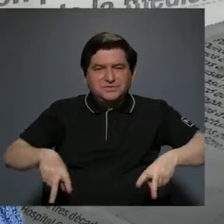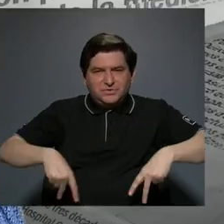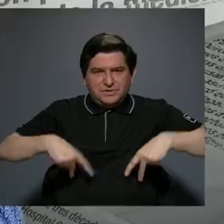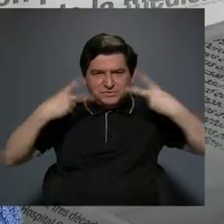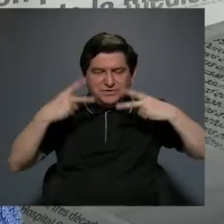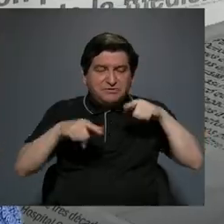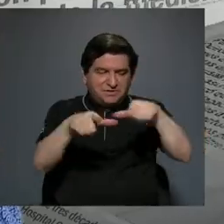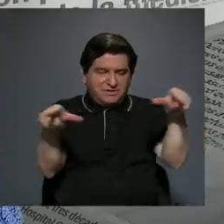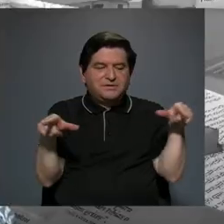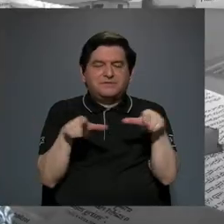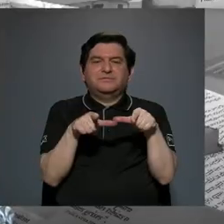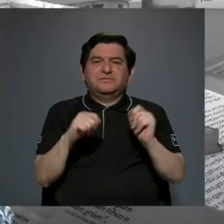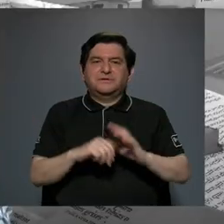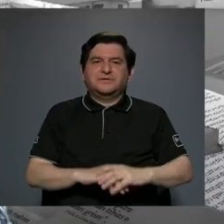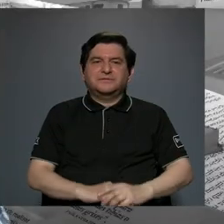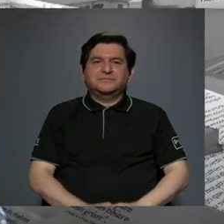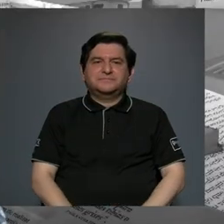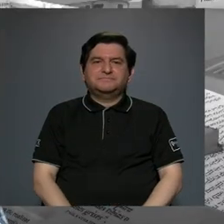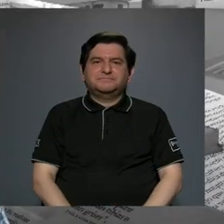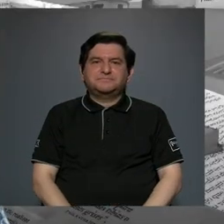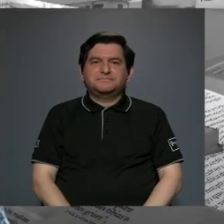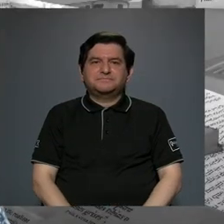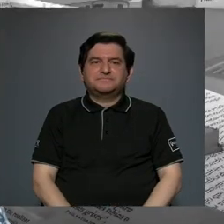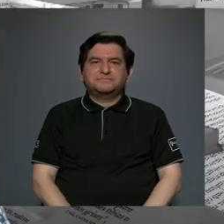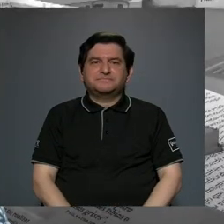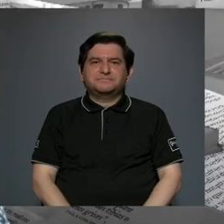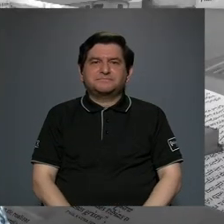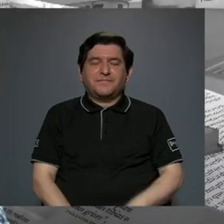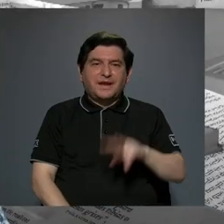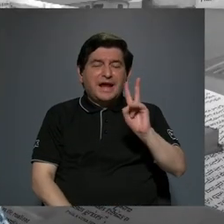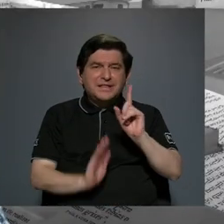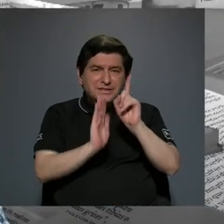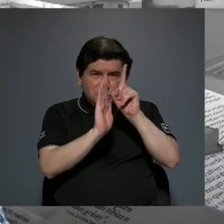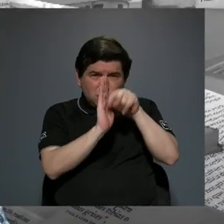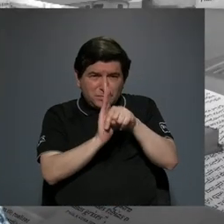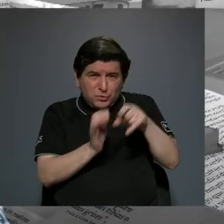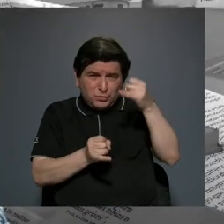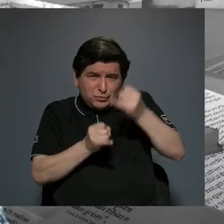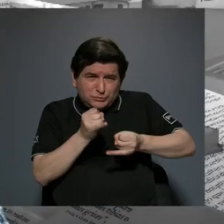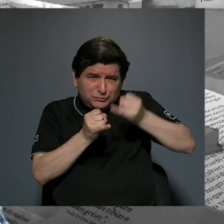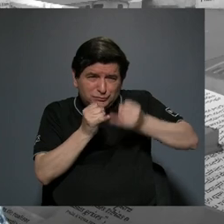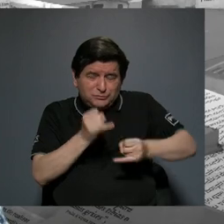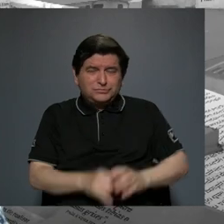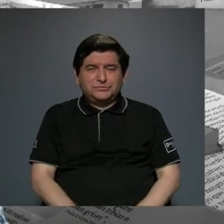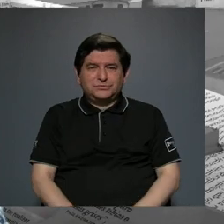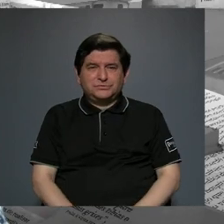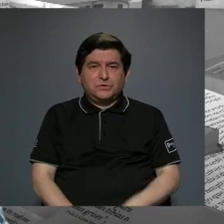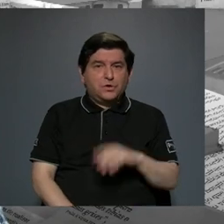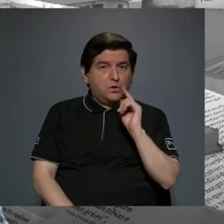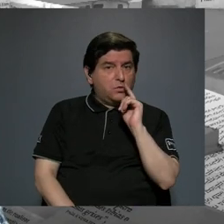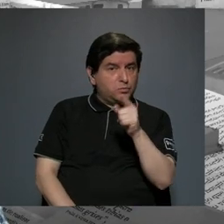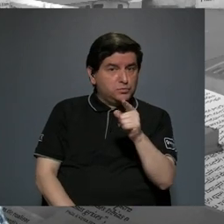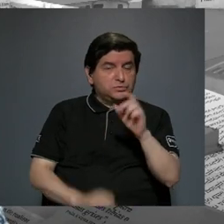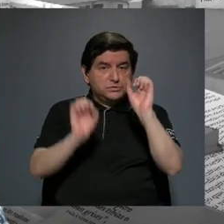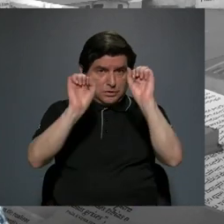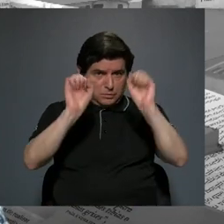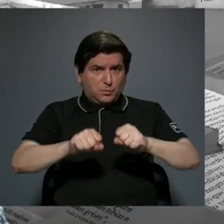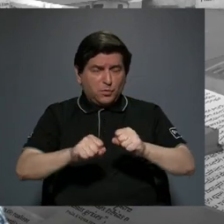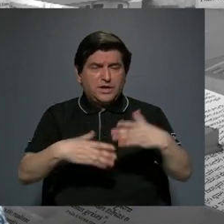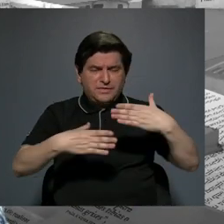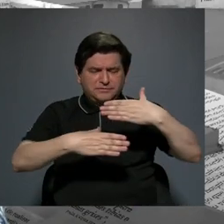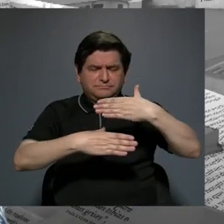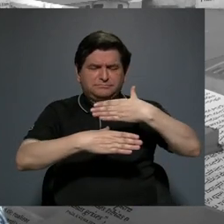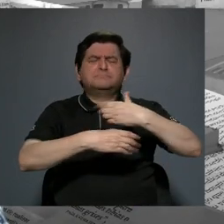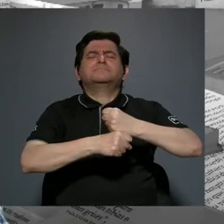en esa zona. Nos quedan dos minutos para concluir, le dejo esos dos minutos para que usted nos